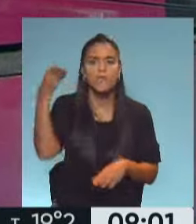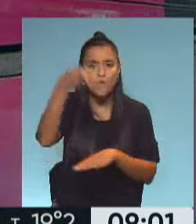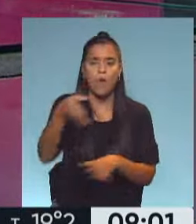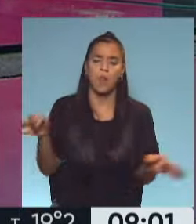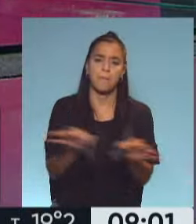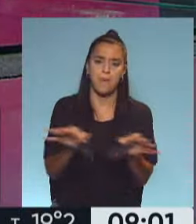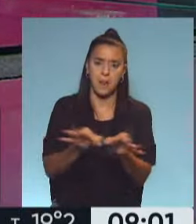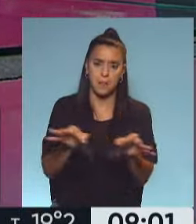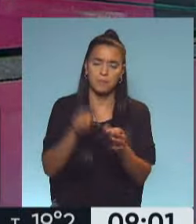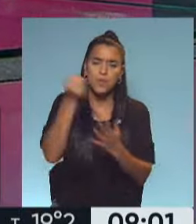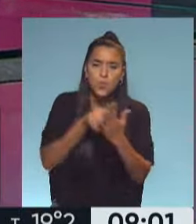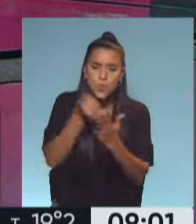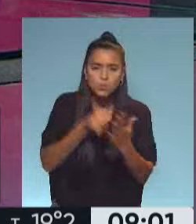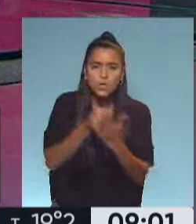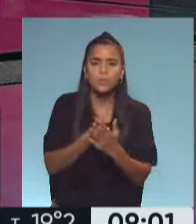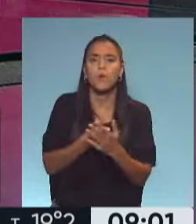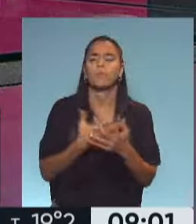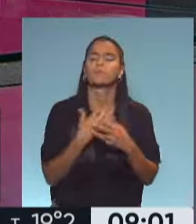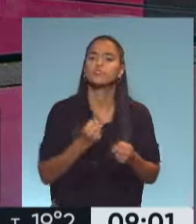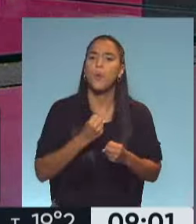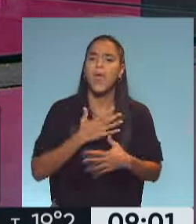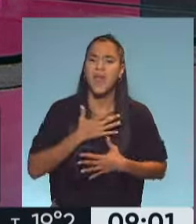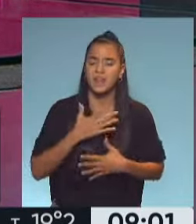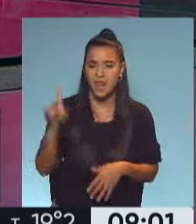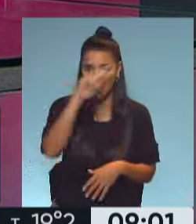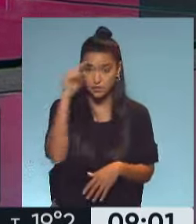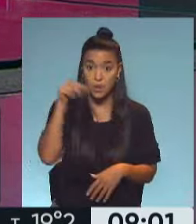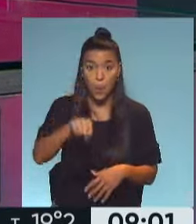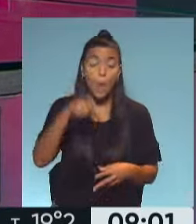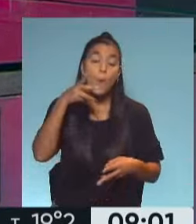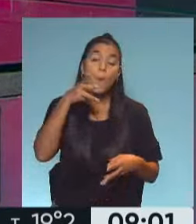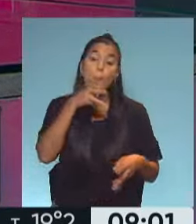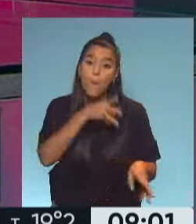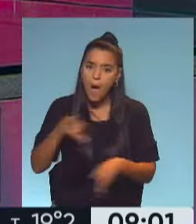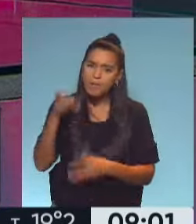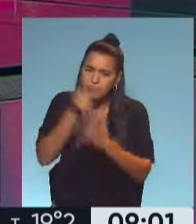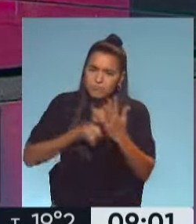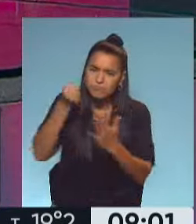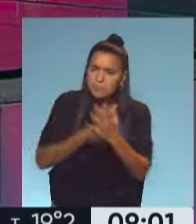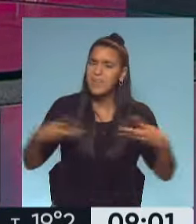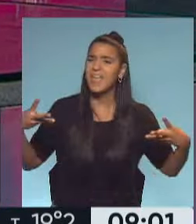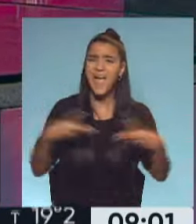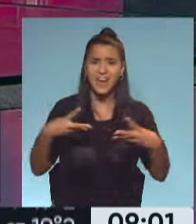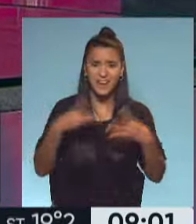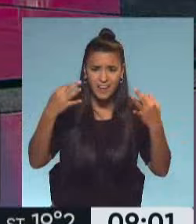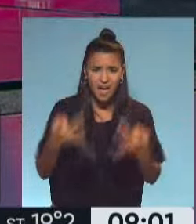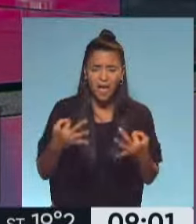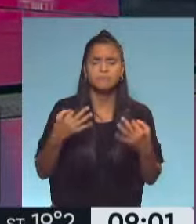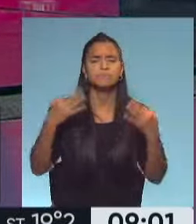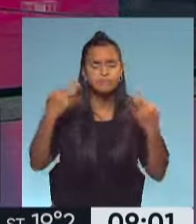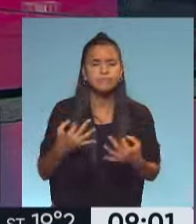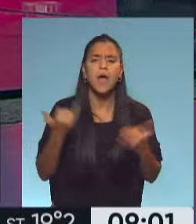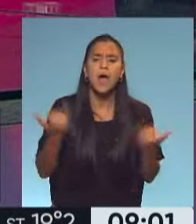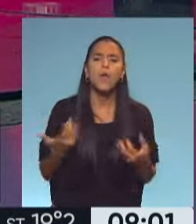Malvinas, peleando por nuestra soberanía nacional. Y en esa batalla, una ardua batalla, una guerra sin cuartel, realmente